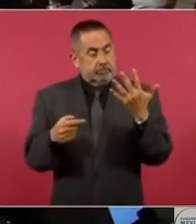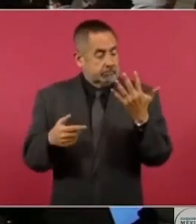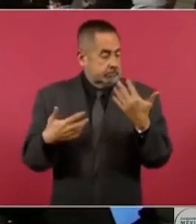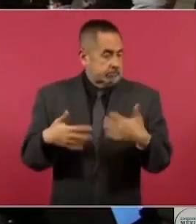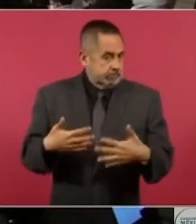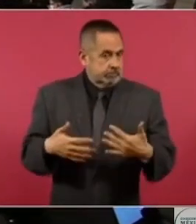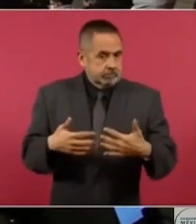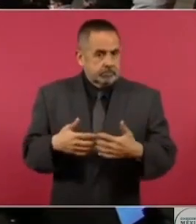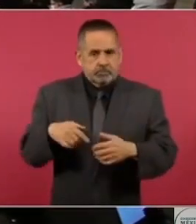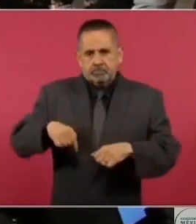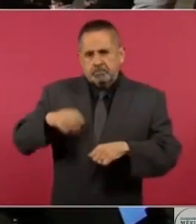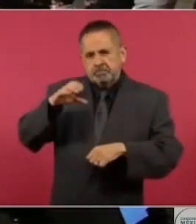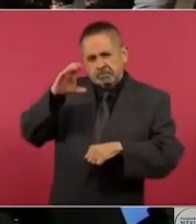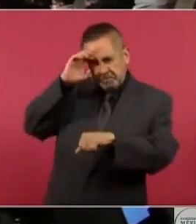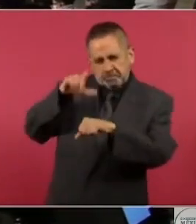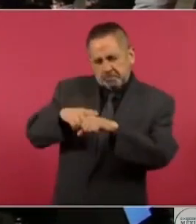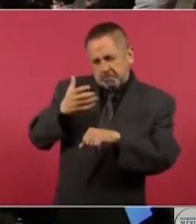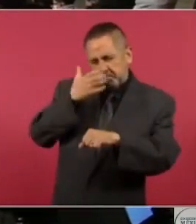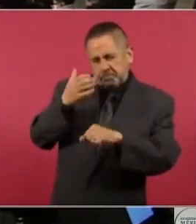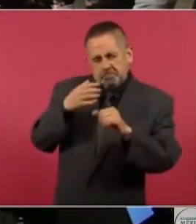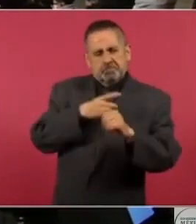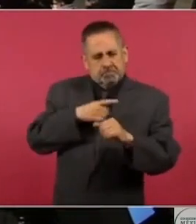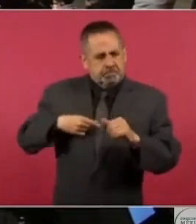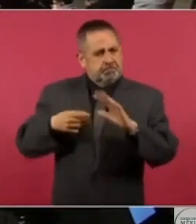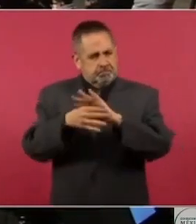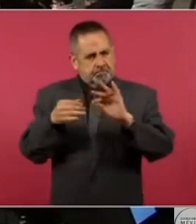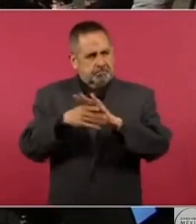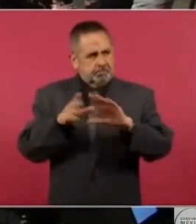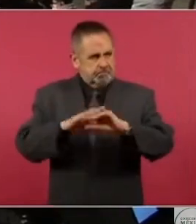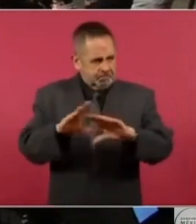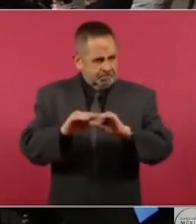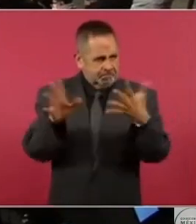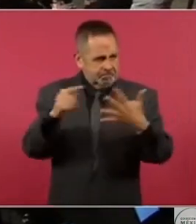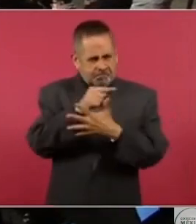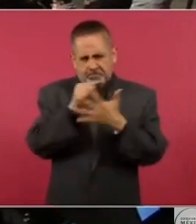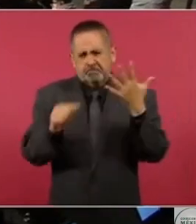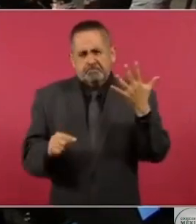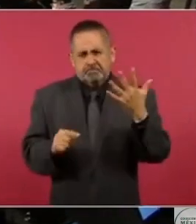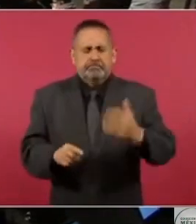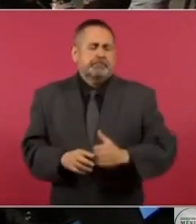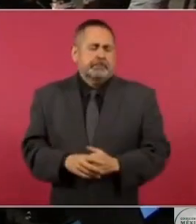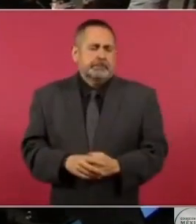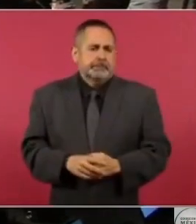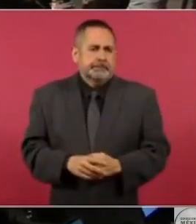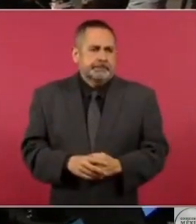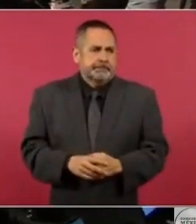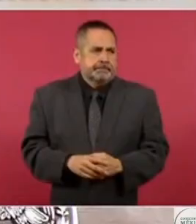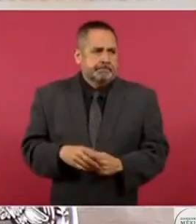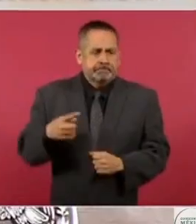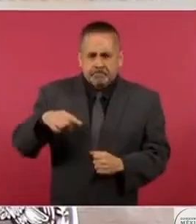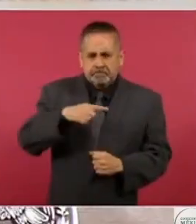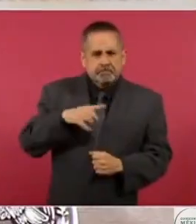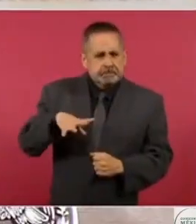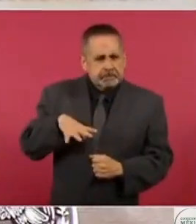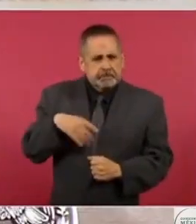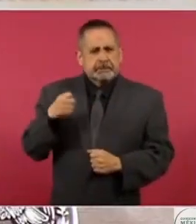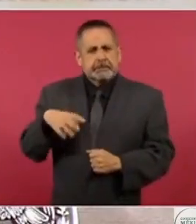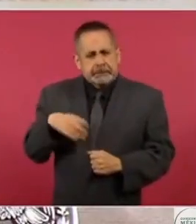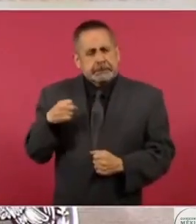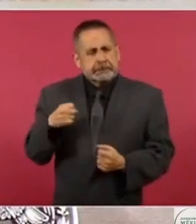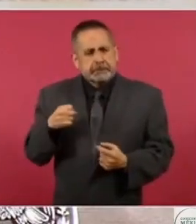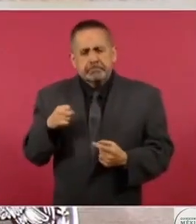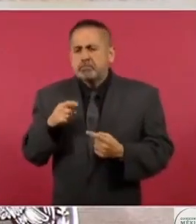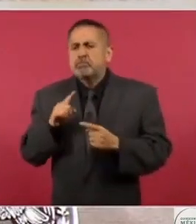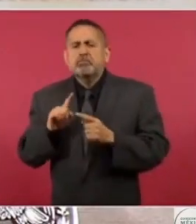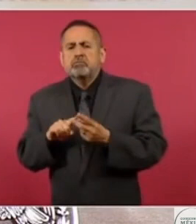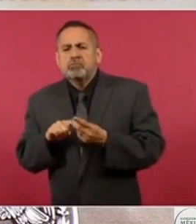con tal cultura que tenemos y desde luego se han hecho esfuerzos no sólo en